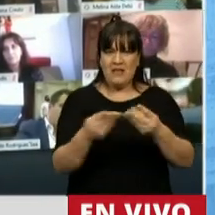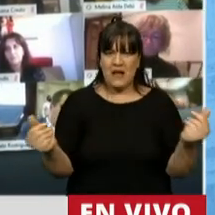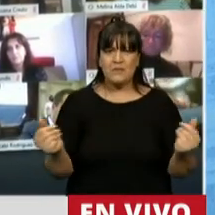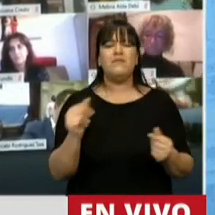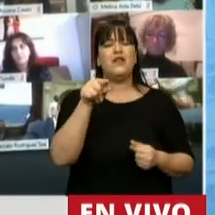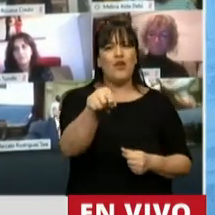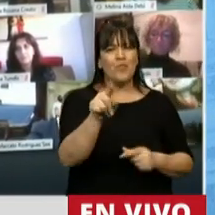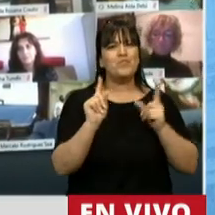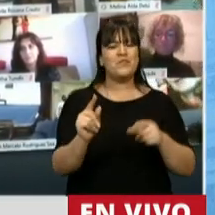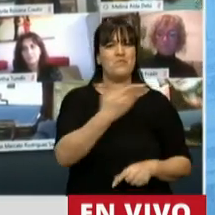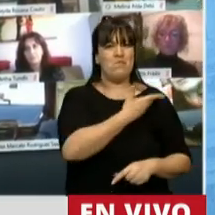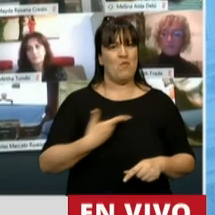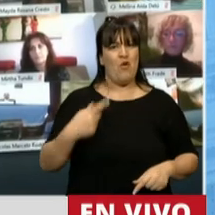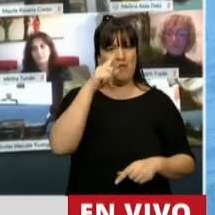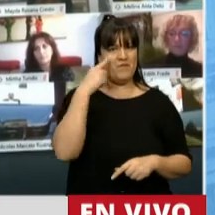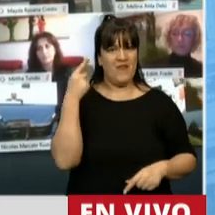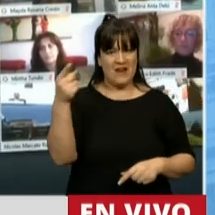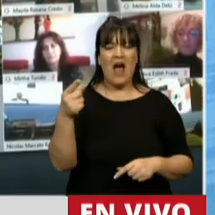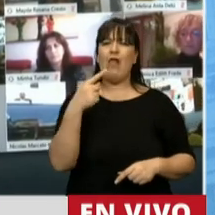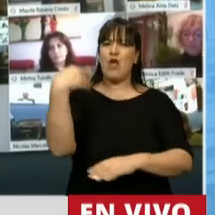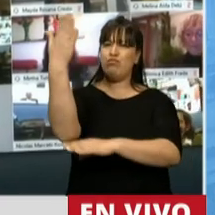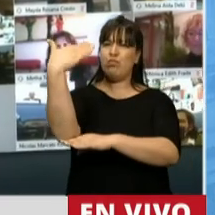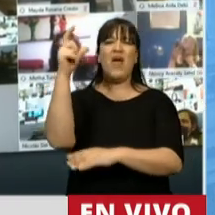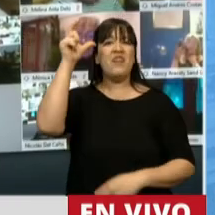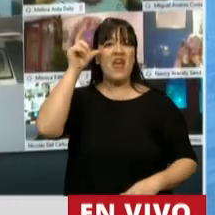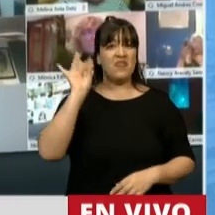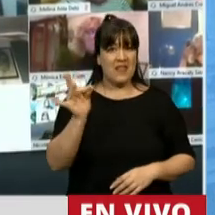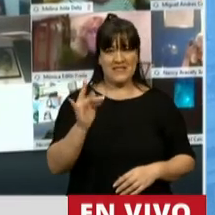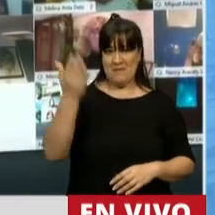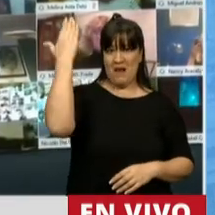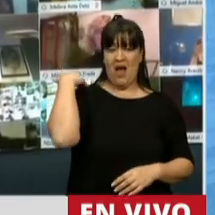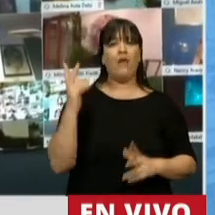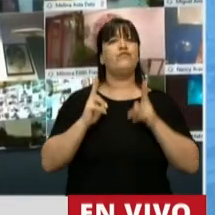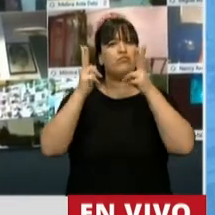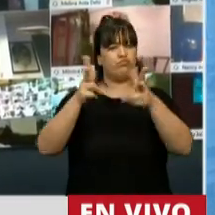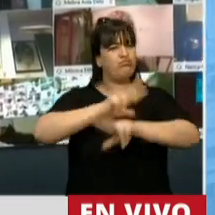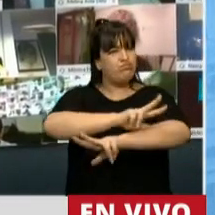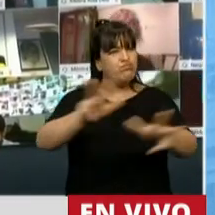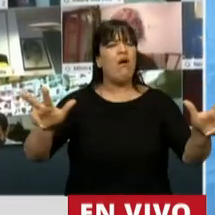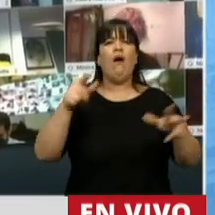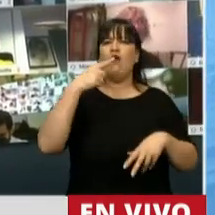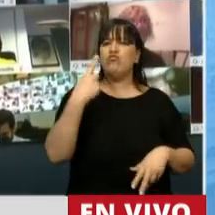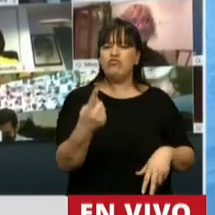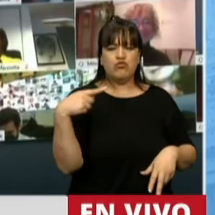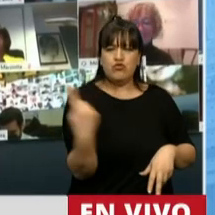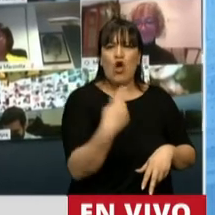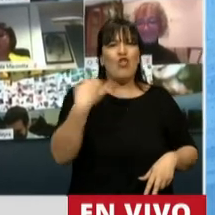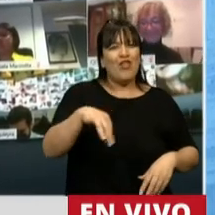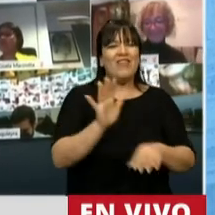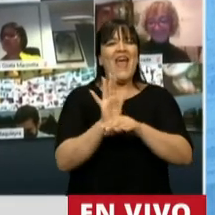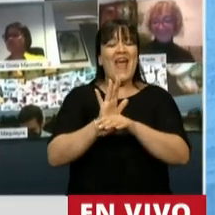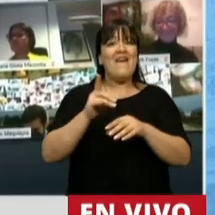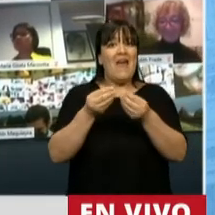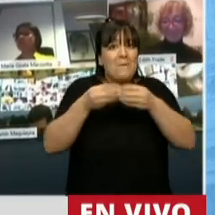cito al Presidente de la Nación, quien el 10 de diciembre pasado dijo en esta casa, debemos empezar por los últimos